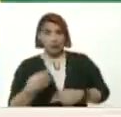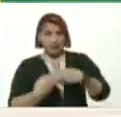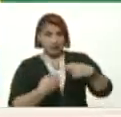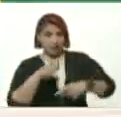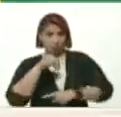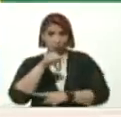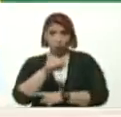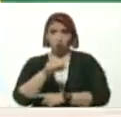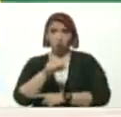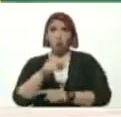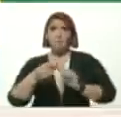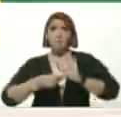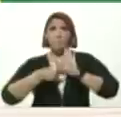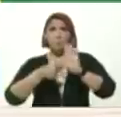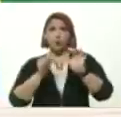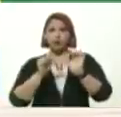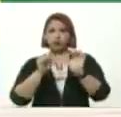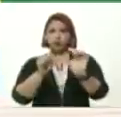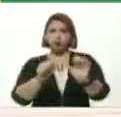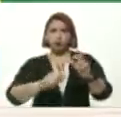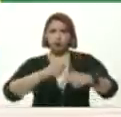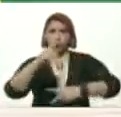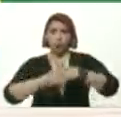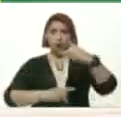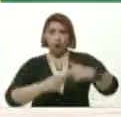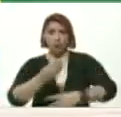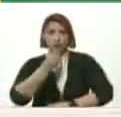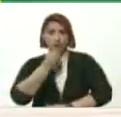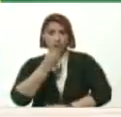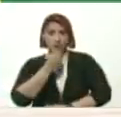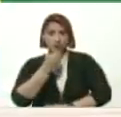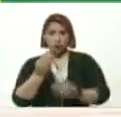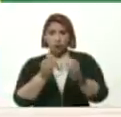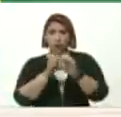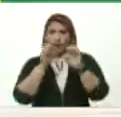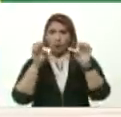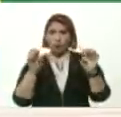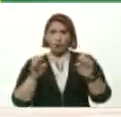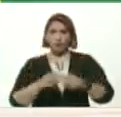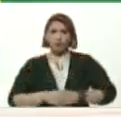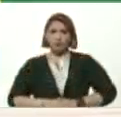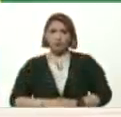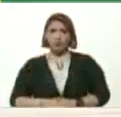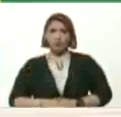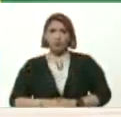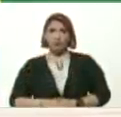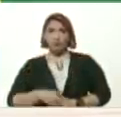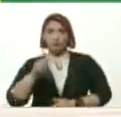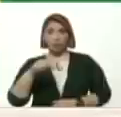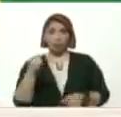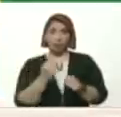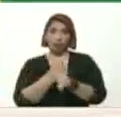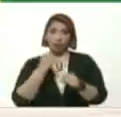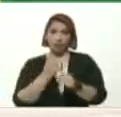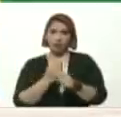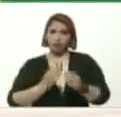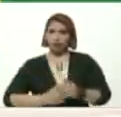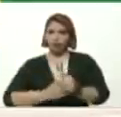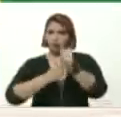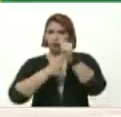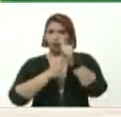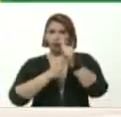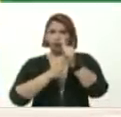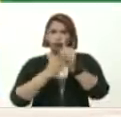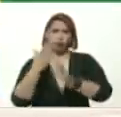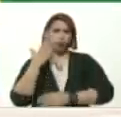Preservó Como Fue El Programa De Alimentación Escolar Y El Trabajo Heroico De